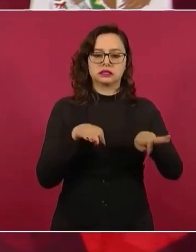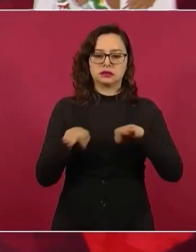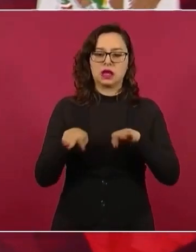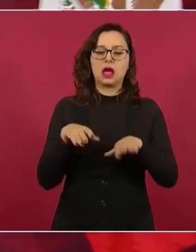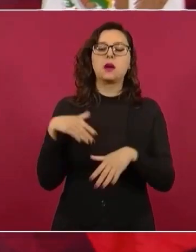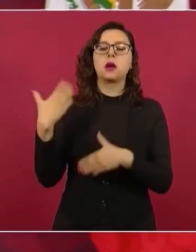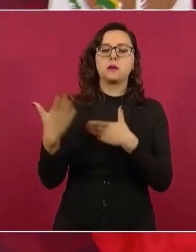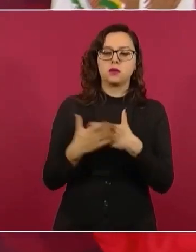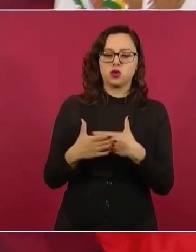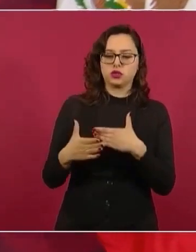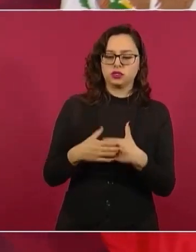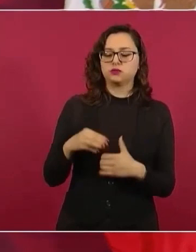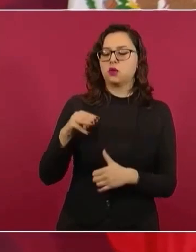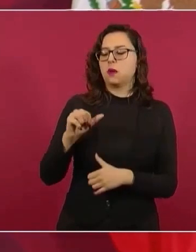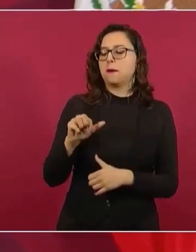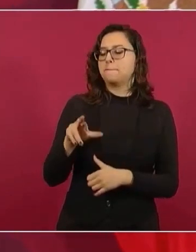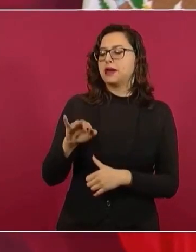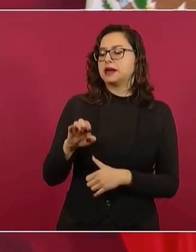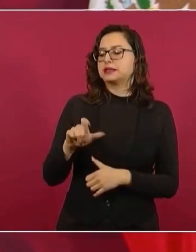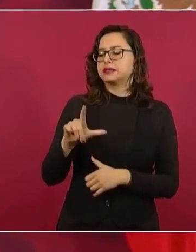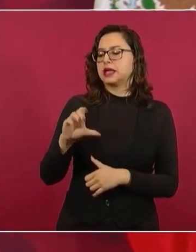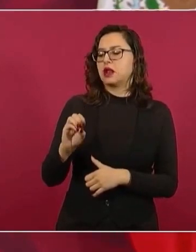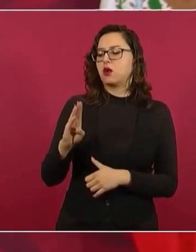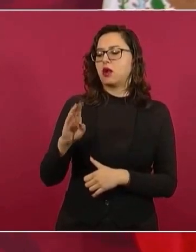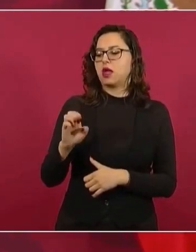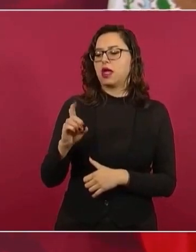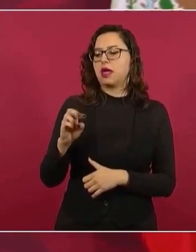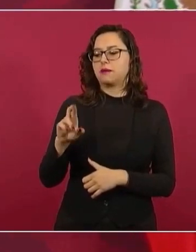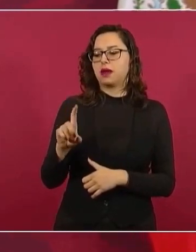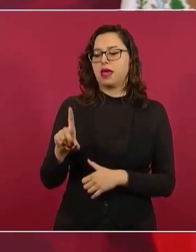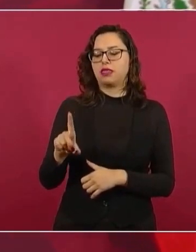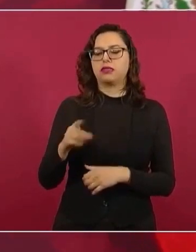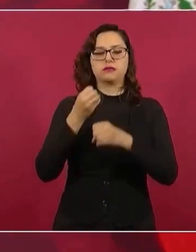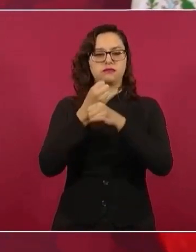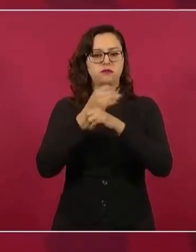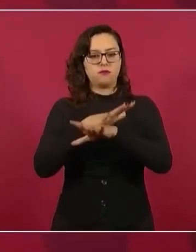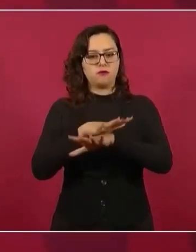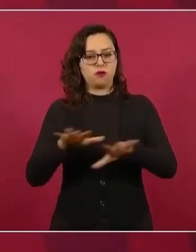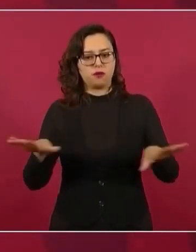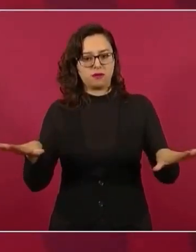informar, Marcelo Ebrard, sobre este tema.